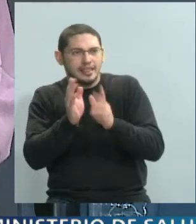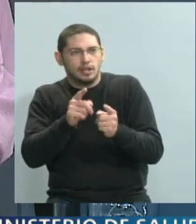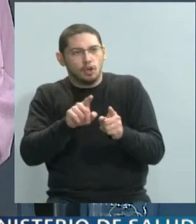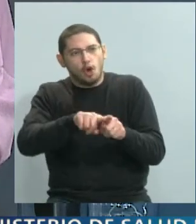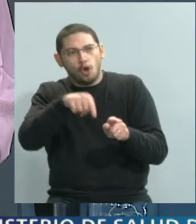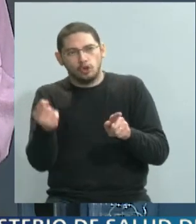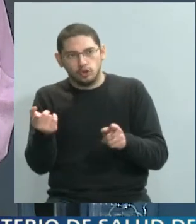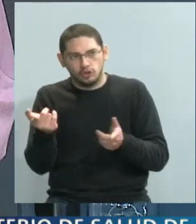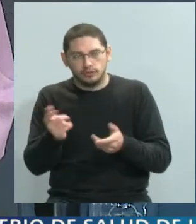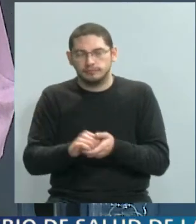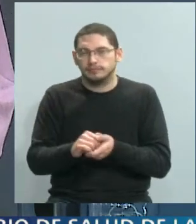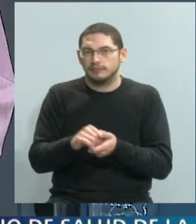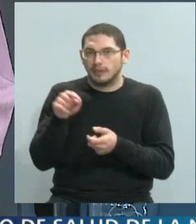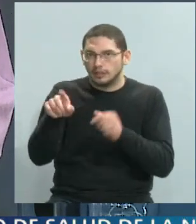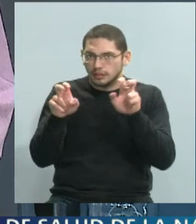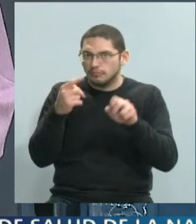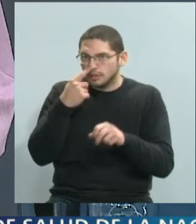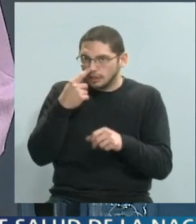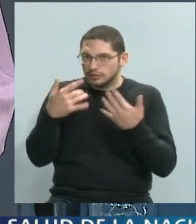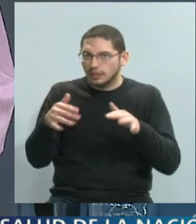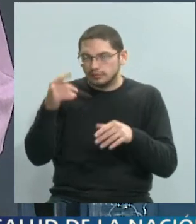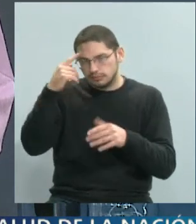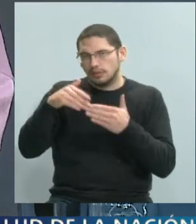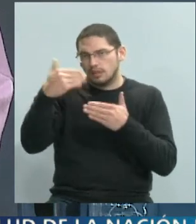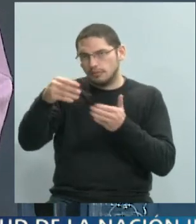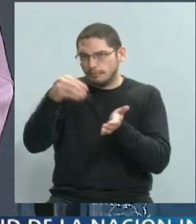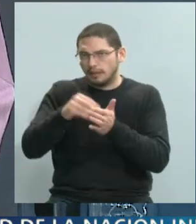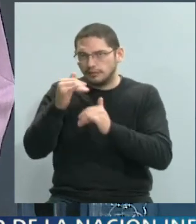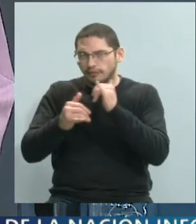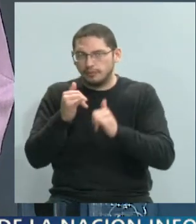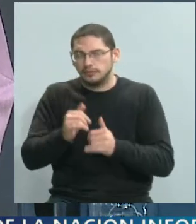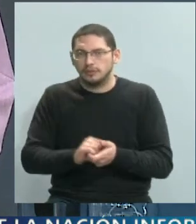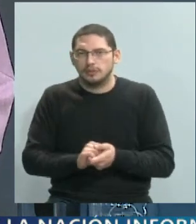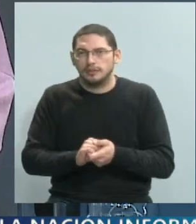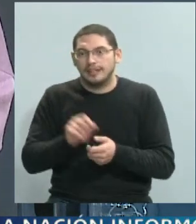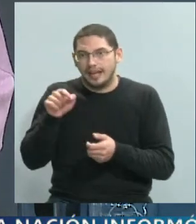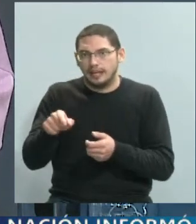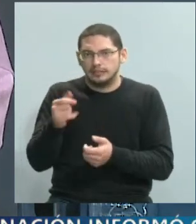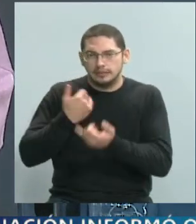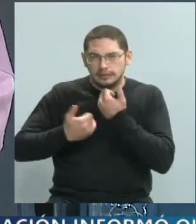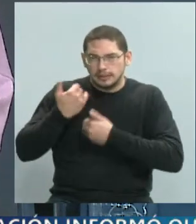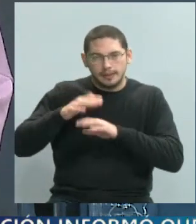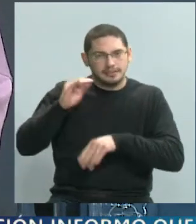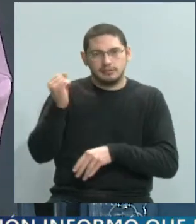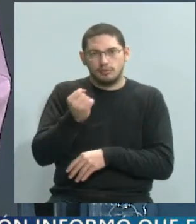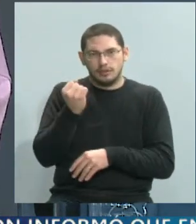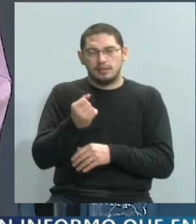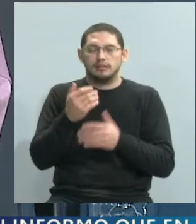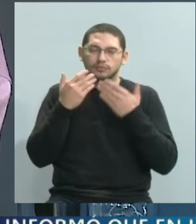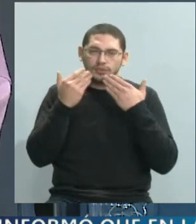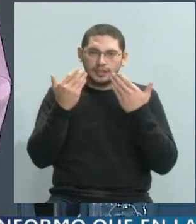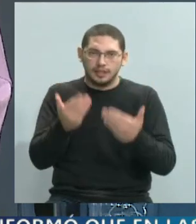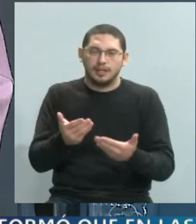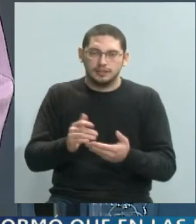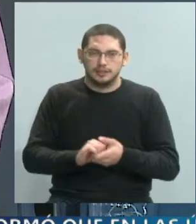seguramente vamos a volver a hablar de este tema porque nos ha parecido interesante y como decías vos, estar informados es lo más importante. Así es que te agradecemos este rato